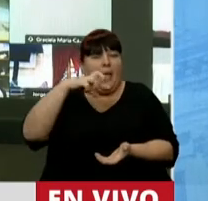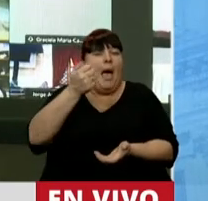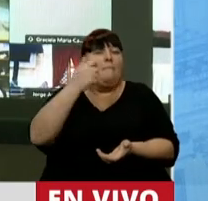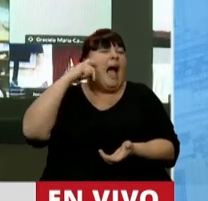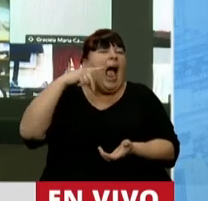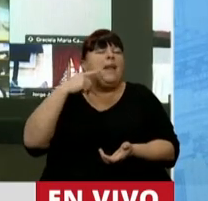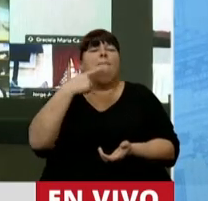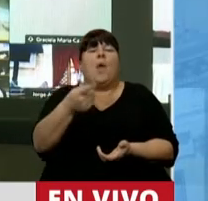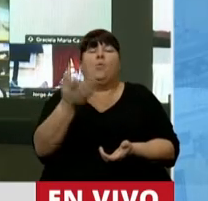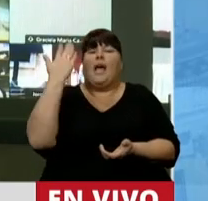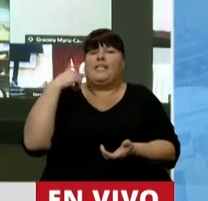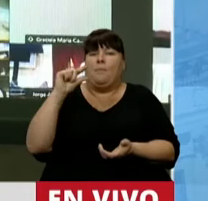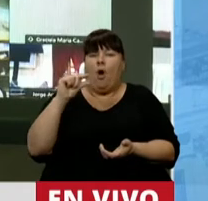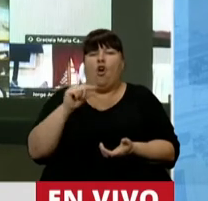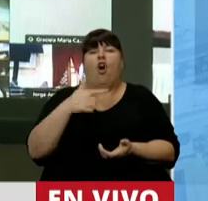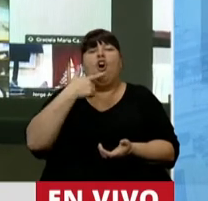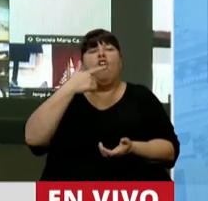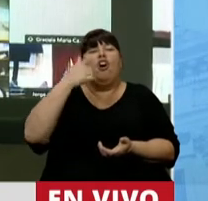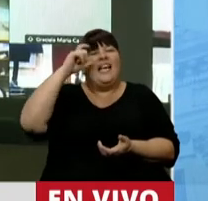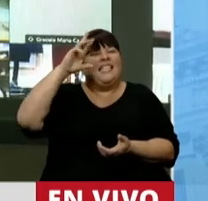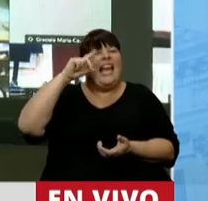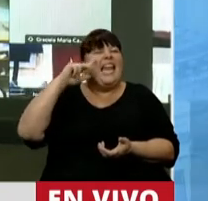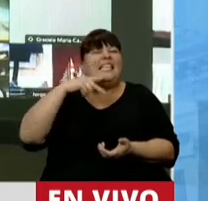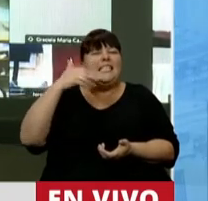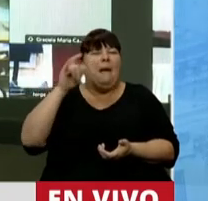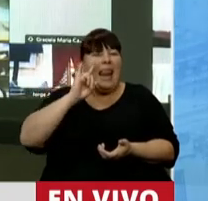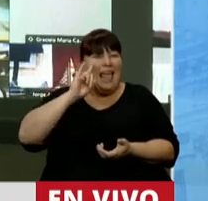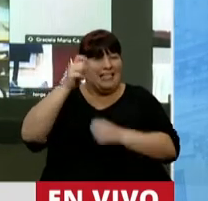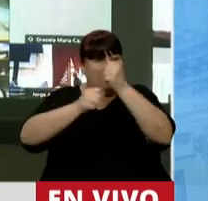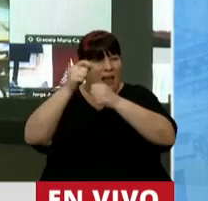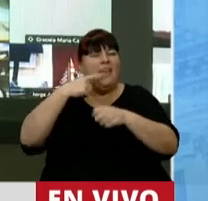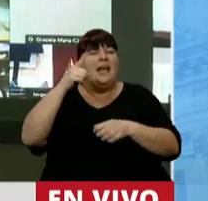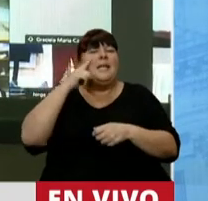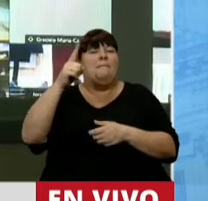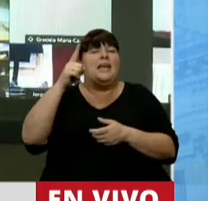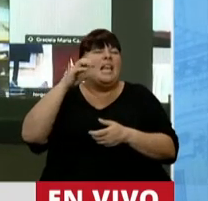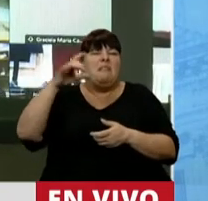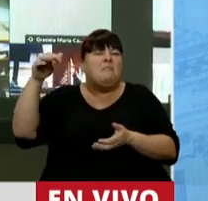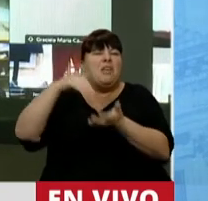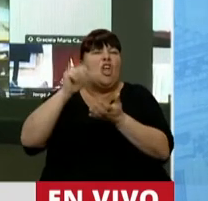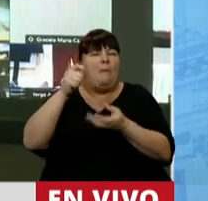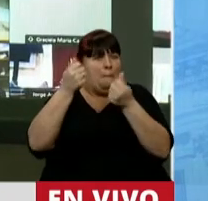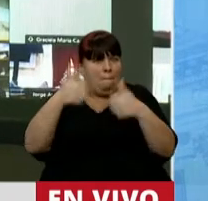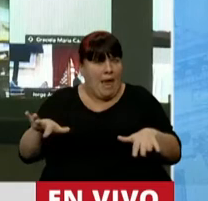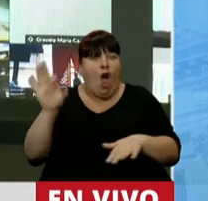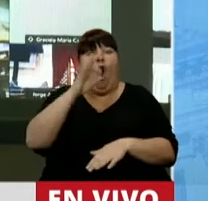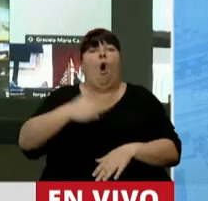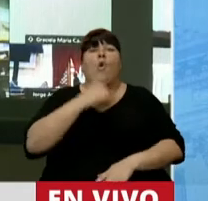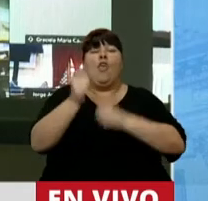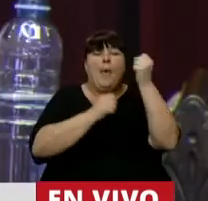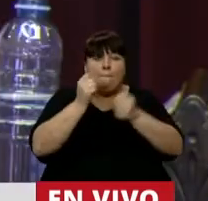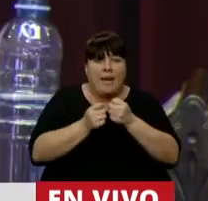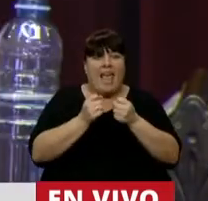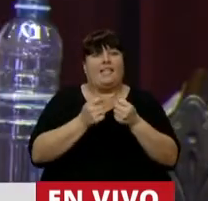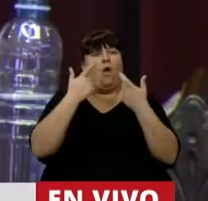si le preguntan que acaba de perder en las serenísimas mil y pico de millones de pesos, o a un empresario que